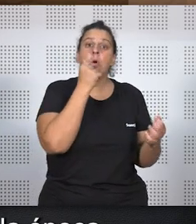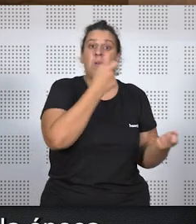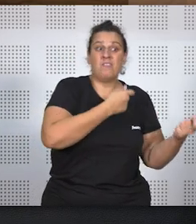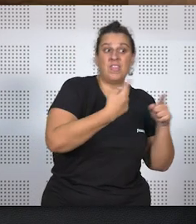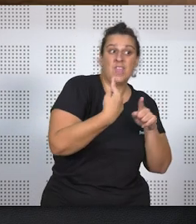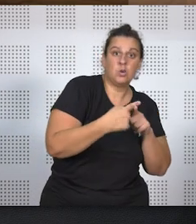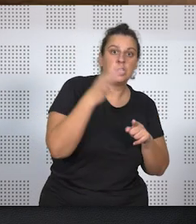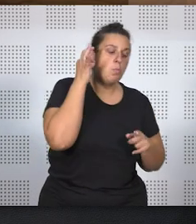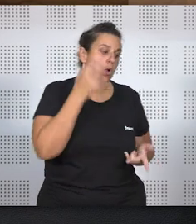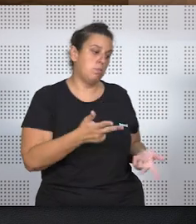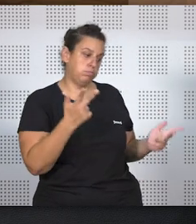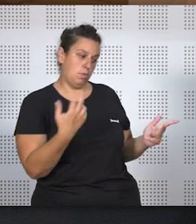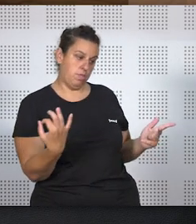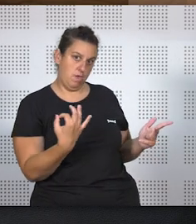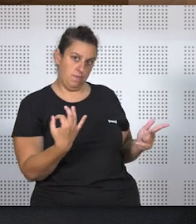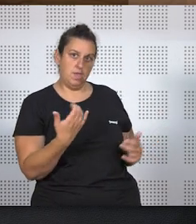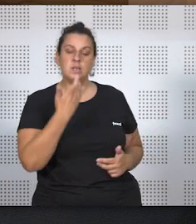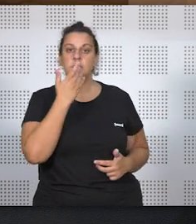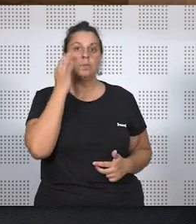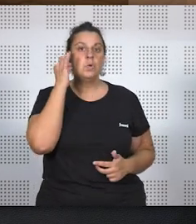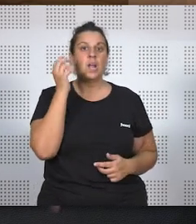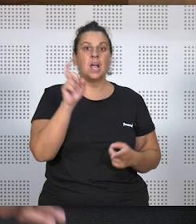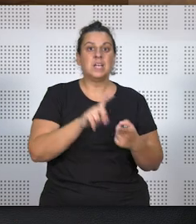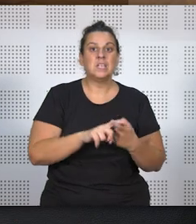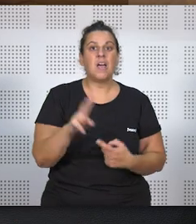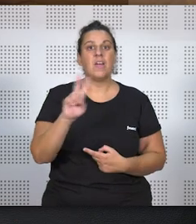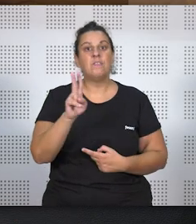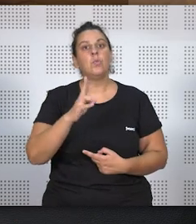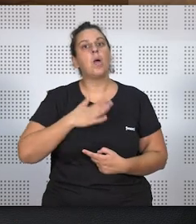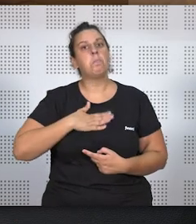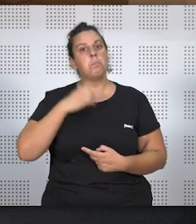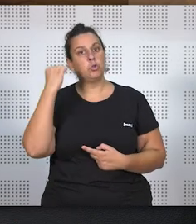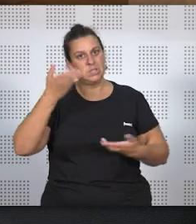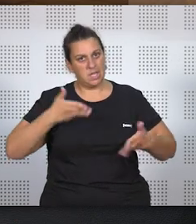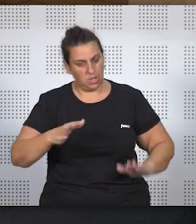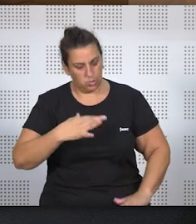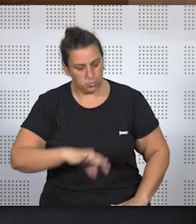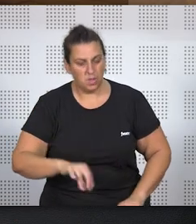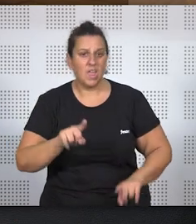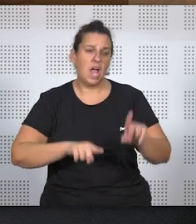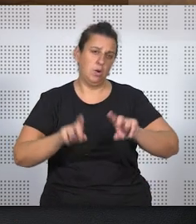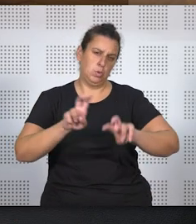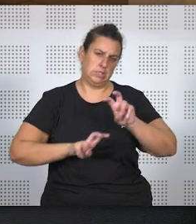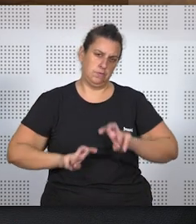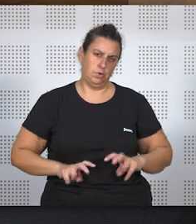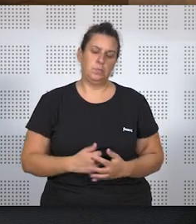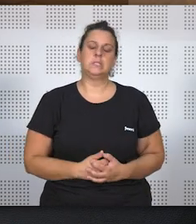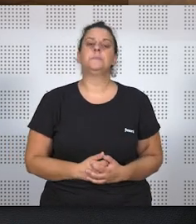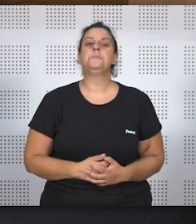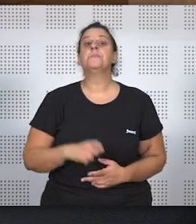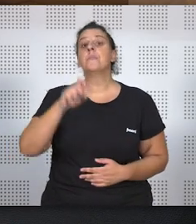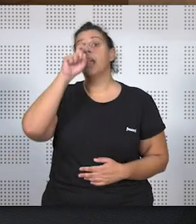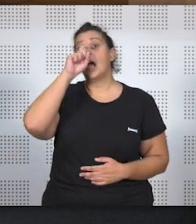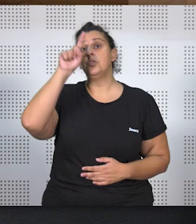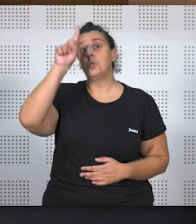mujer. La viuda casada puede tener la patria potestad, bueno, hay algunas reformas. A